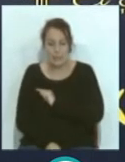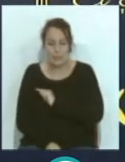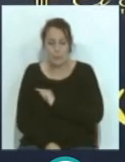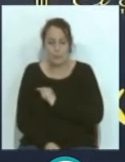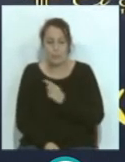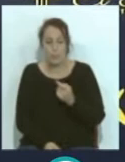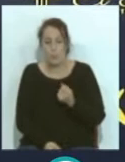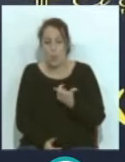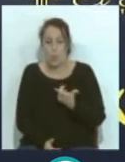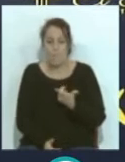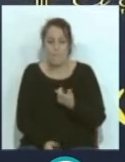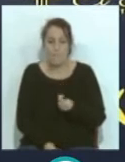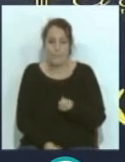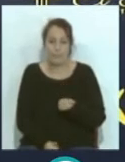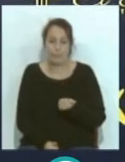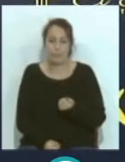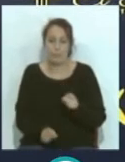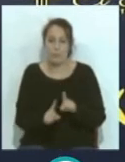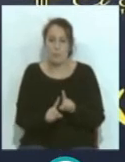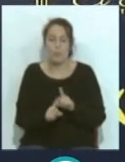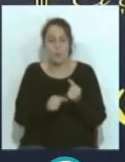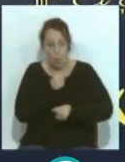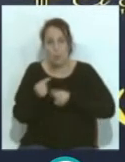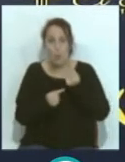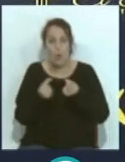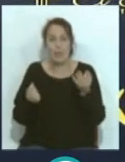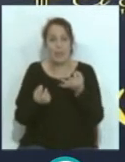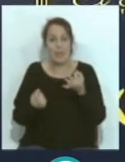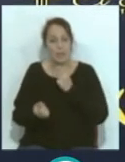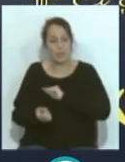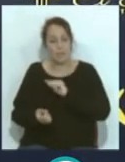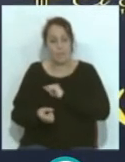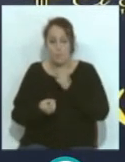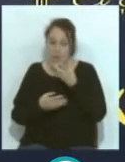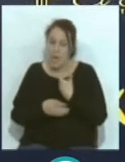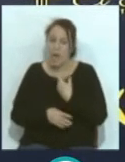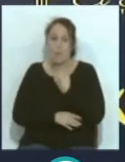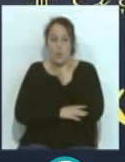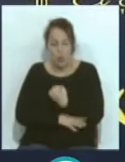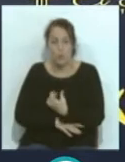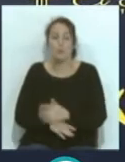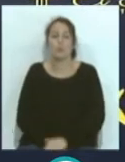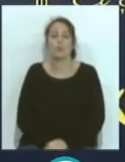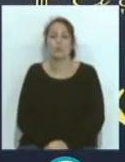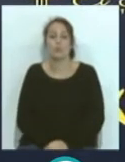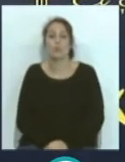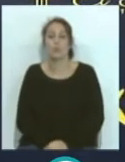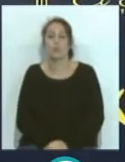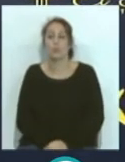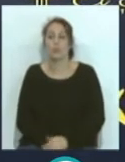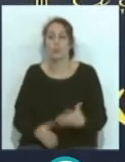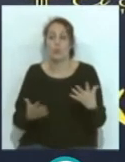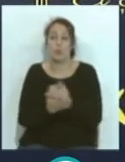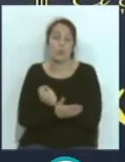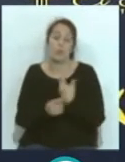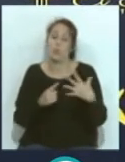de alguna manera con el poco a poco, se tiene que sentir bien, arropado y que todo